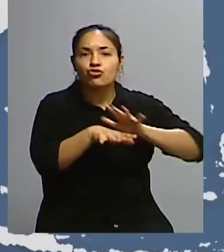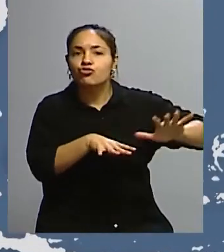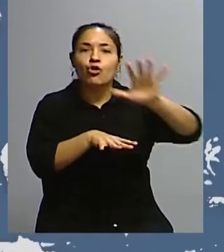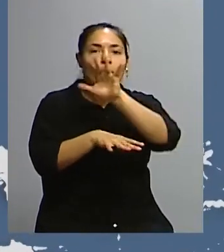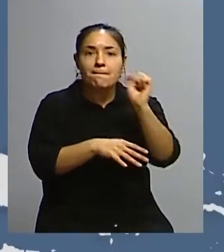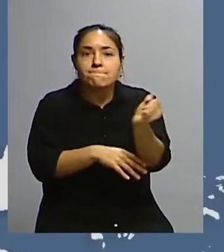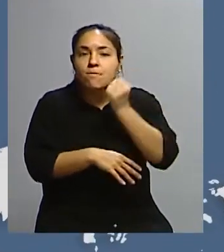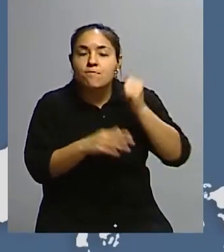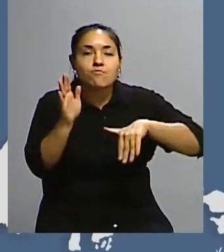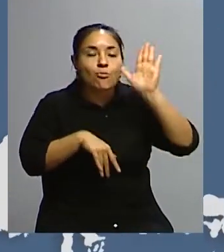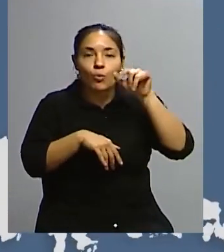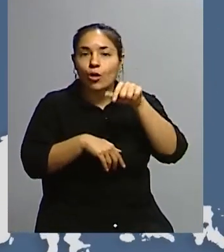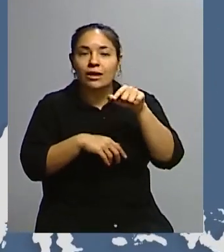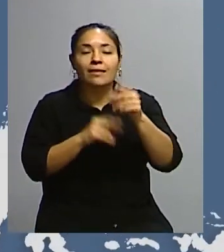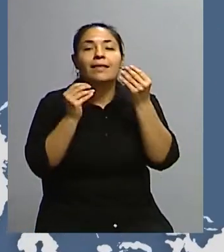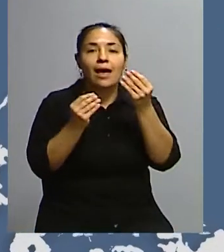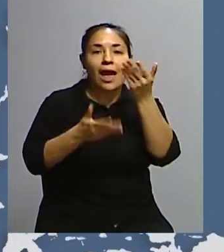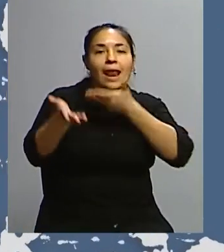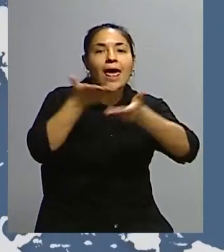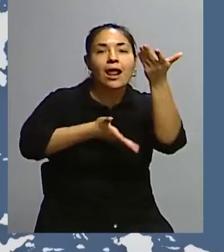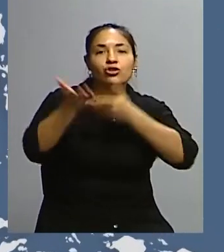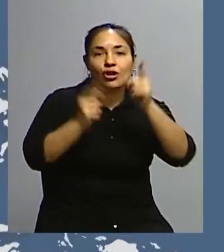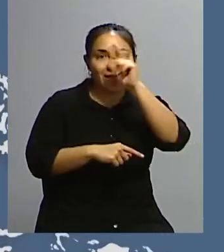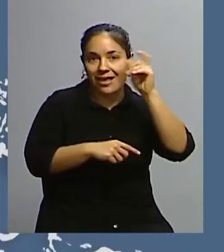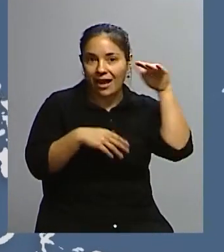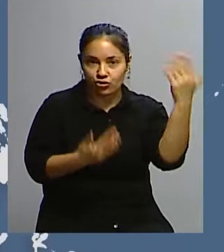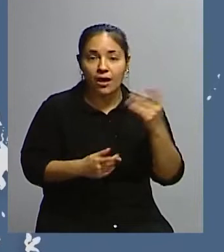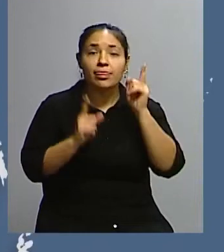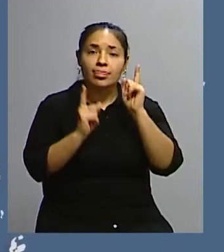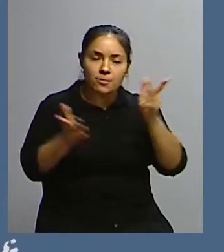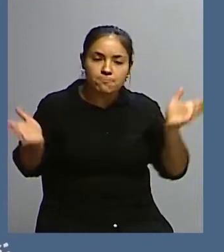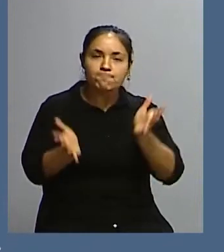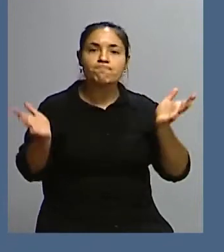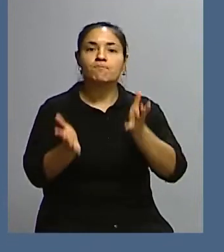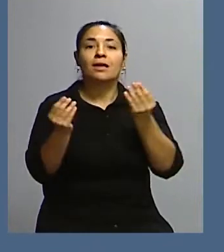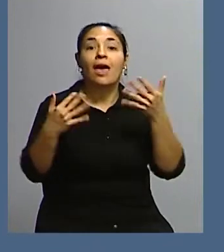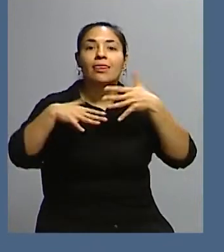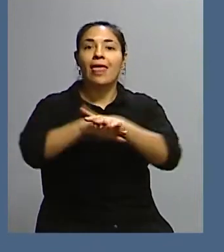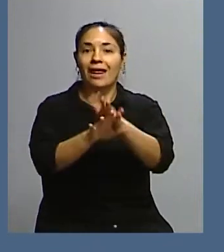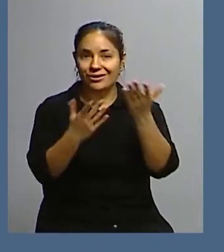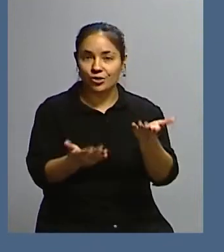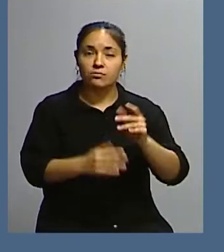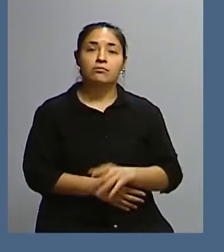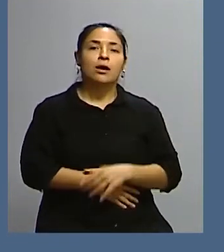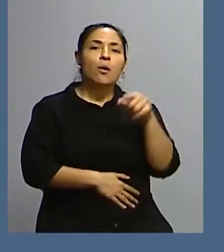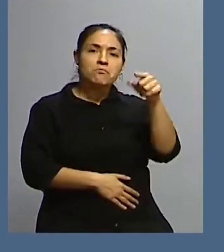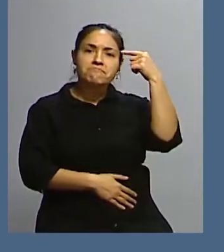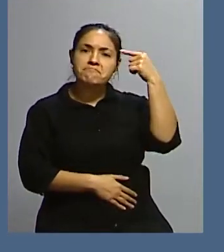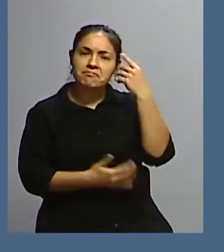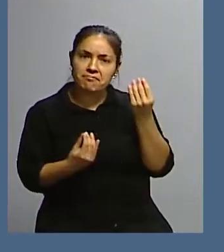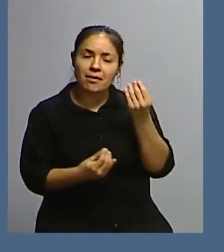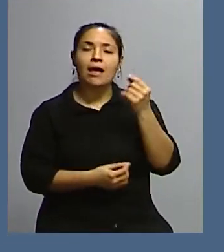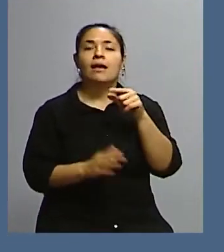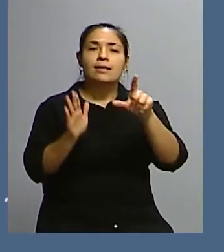internacionales. Y además dice que va a impulsar la integración. ¿Usted entiende que esto justamente puede fomentar o